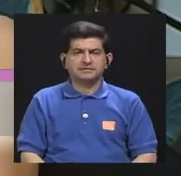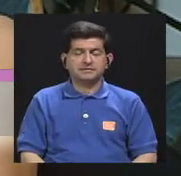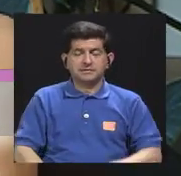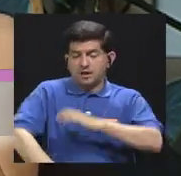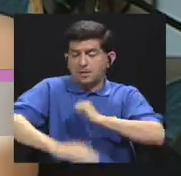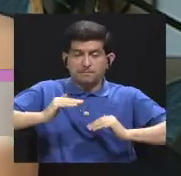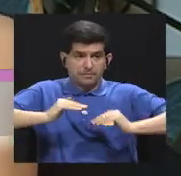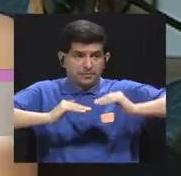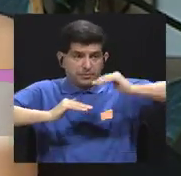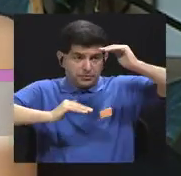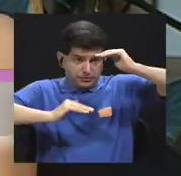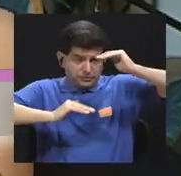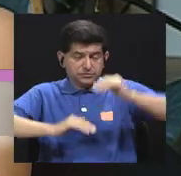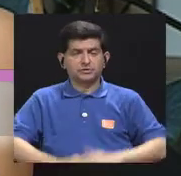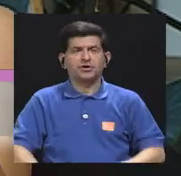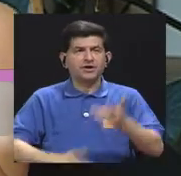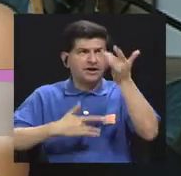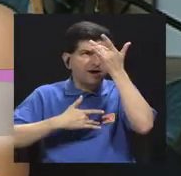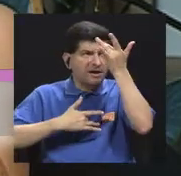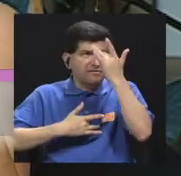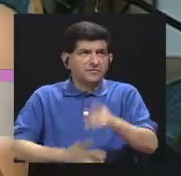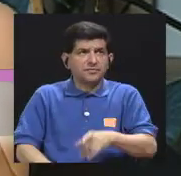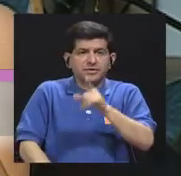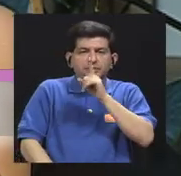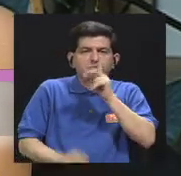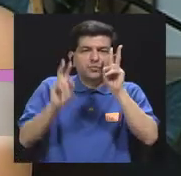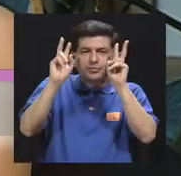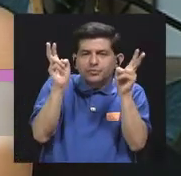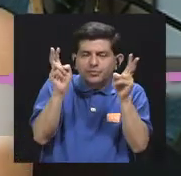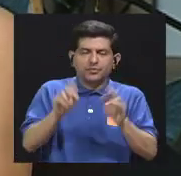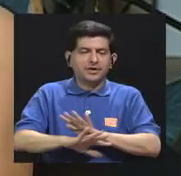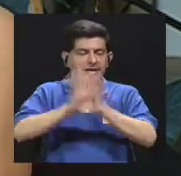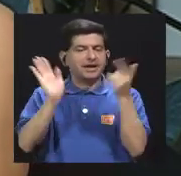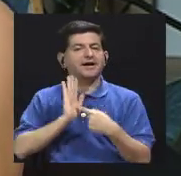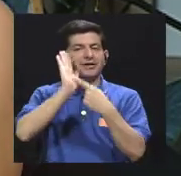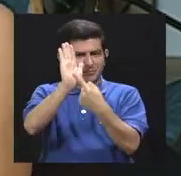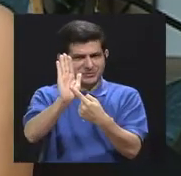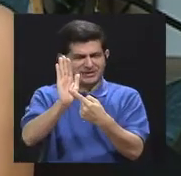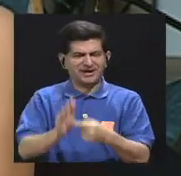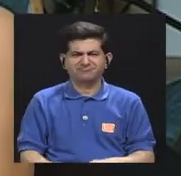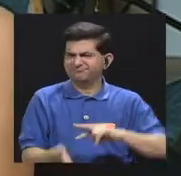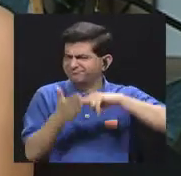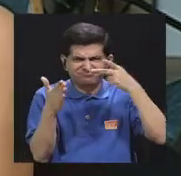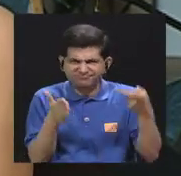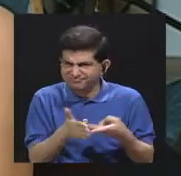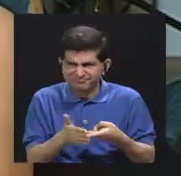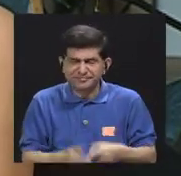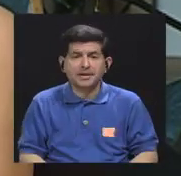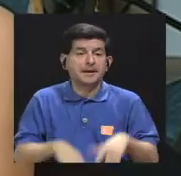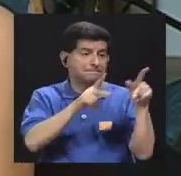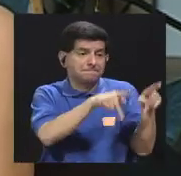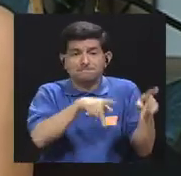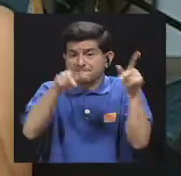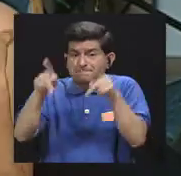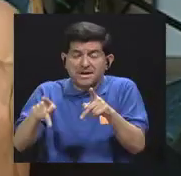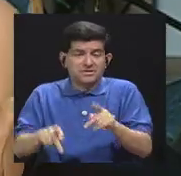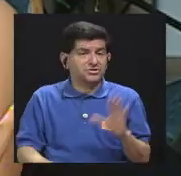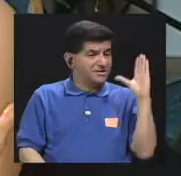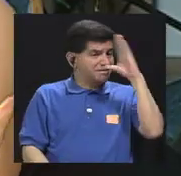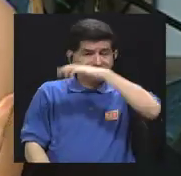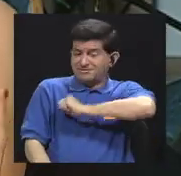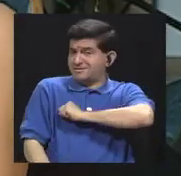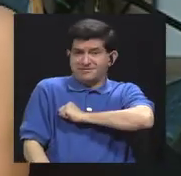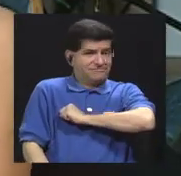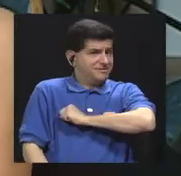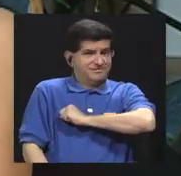la hipertensión verdad es una enfermedad silenciosa y eso hay que dejarlo muy claro porque este las personas no se dan